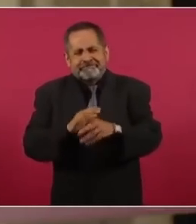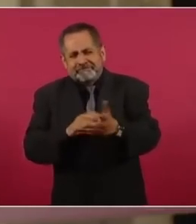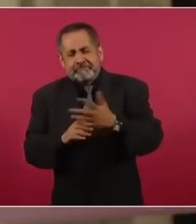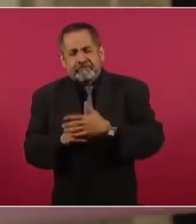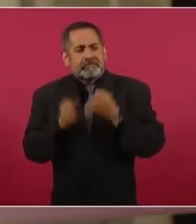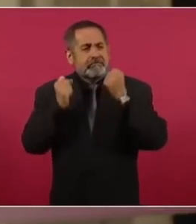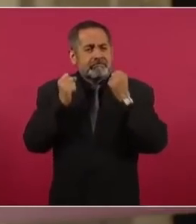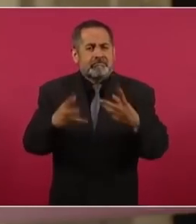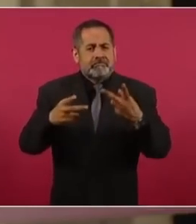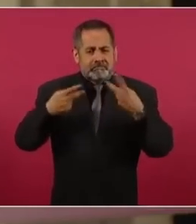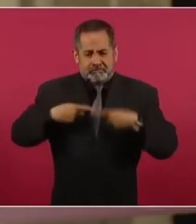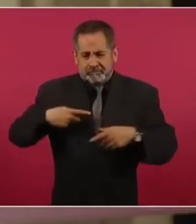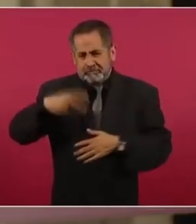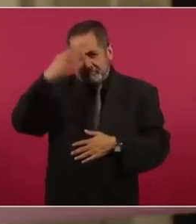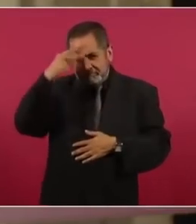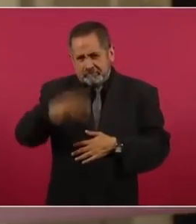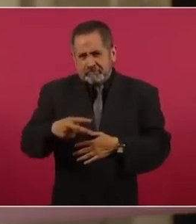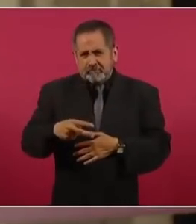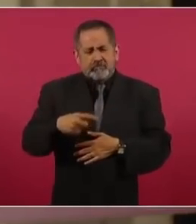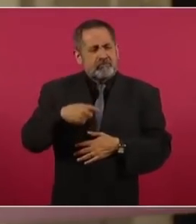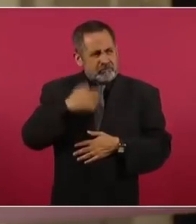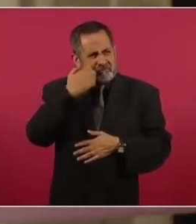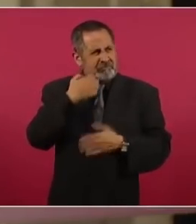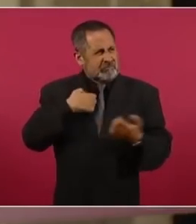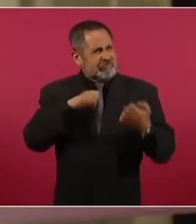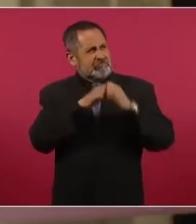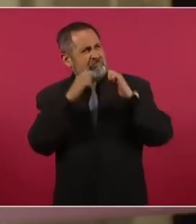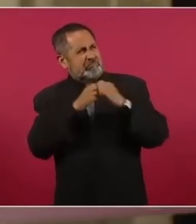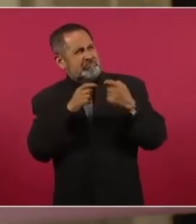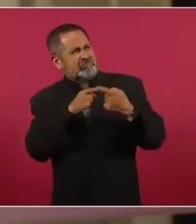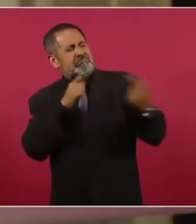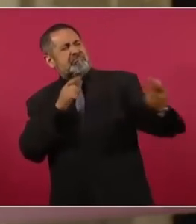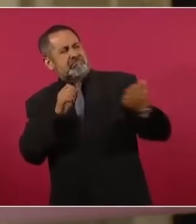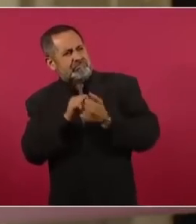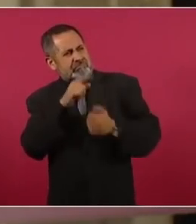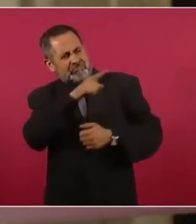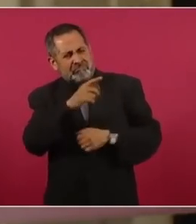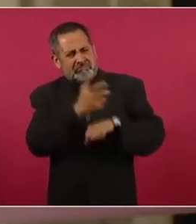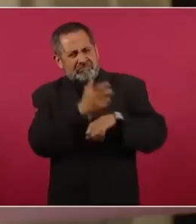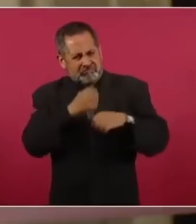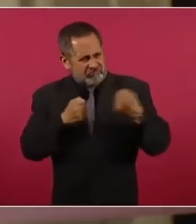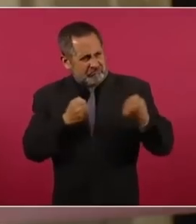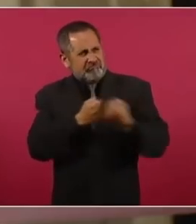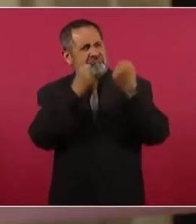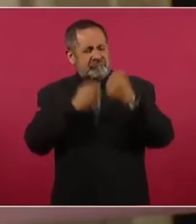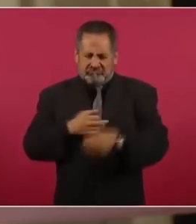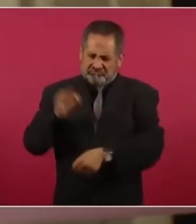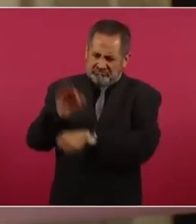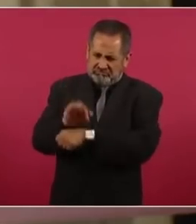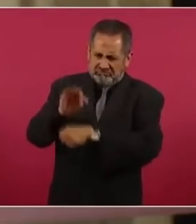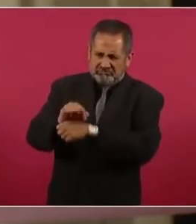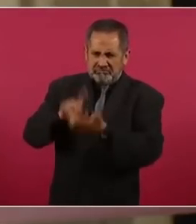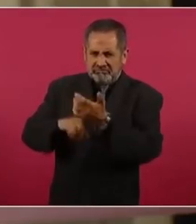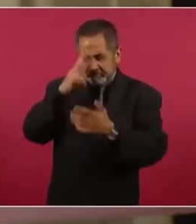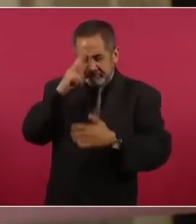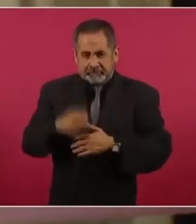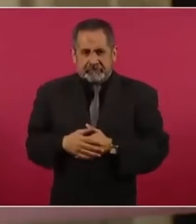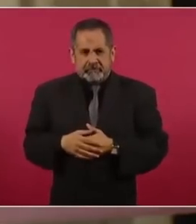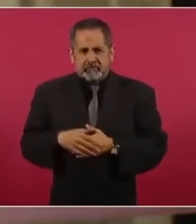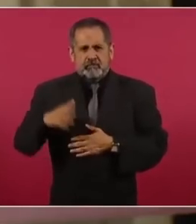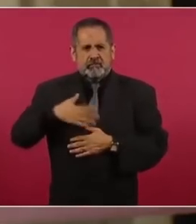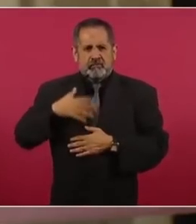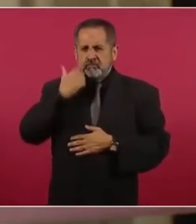mexicanos que me piden que yo me enemiste con los norteamericanos, que peleé con ellos en defensa de mí. No voy a ser